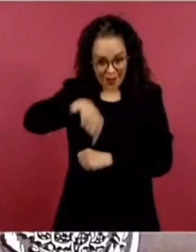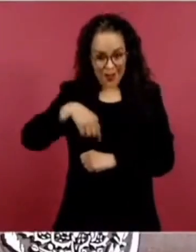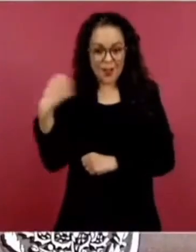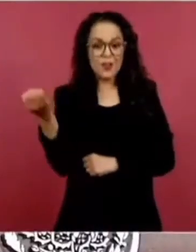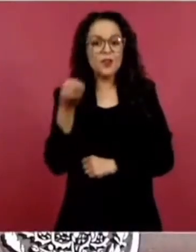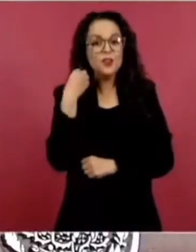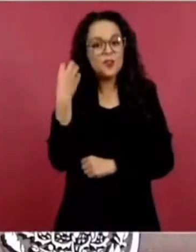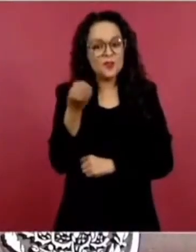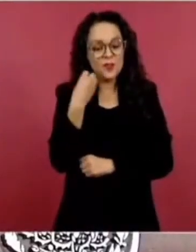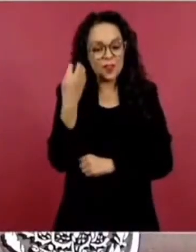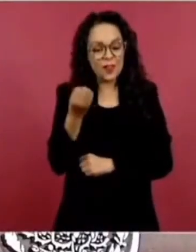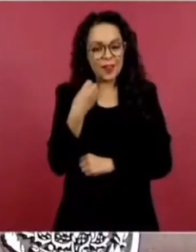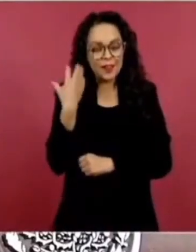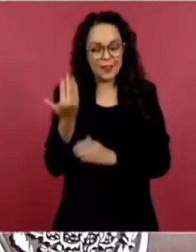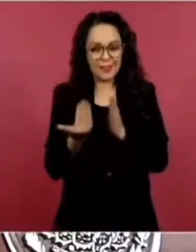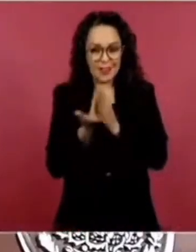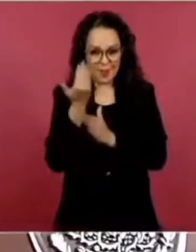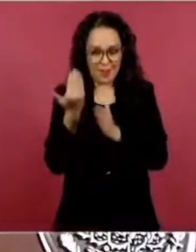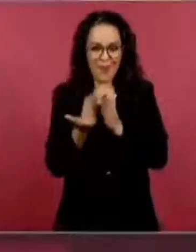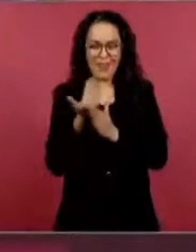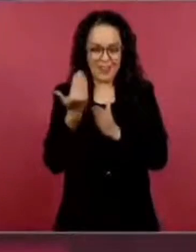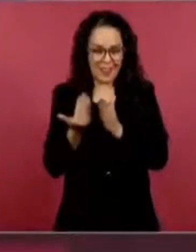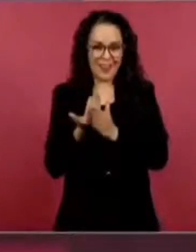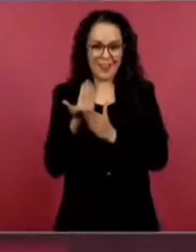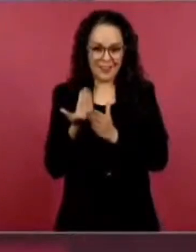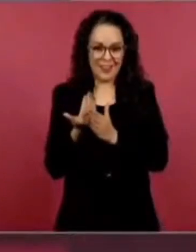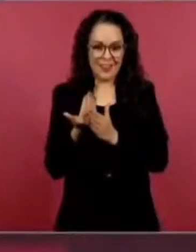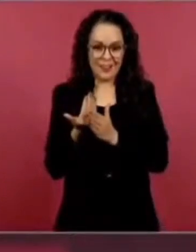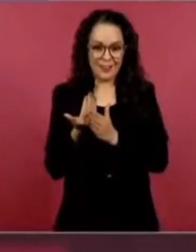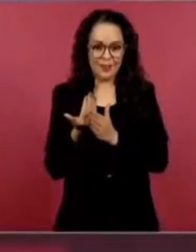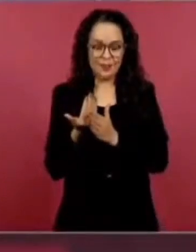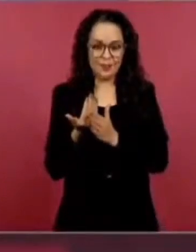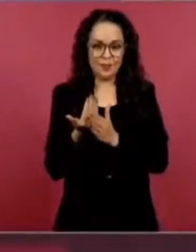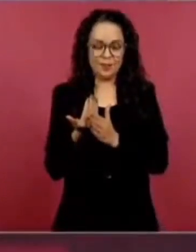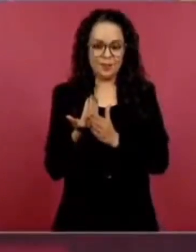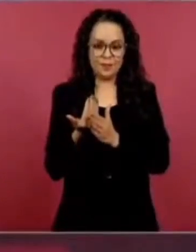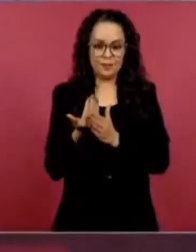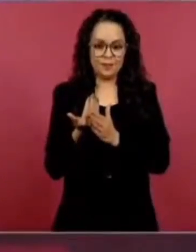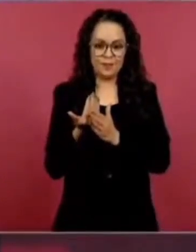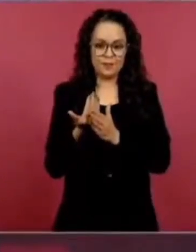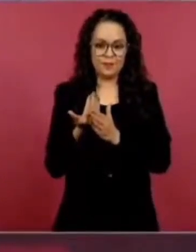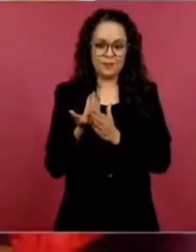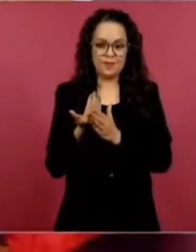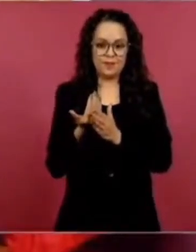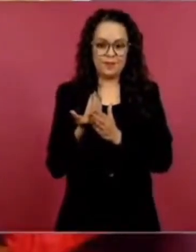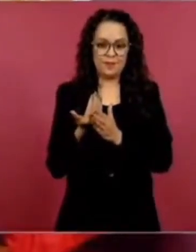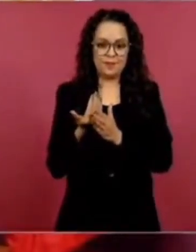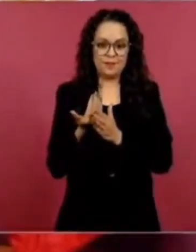En eso andamos, pero ya con esta felicitación,